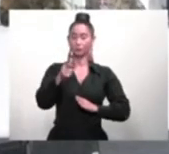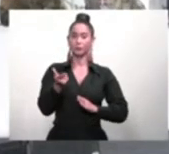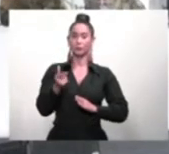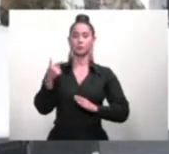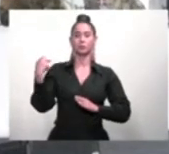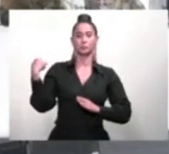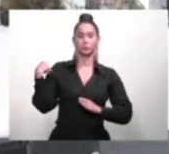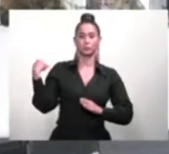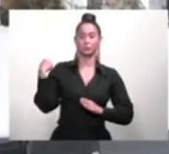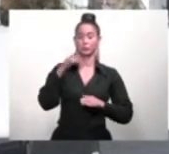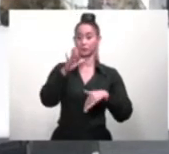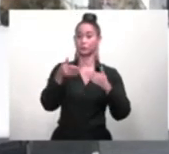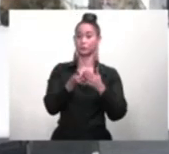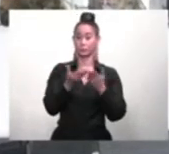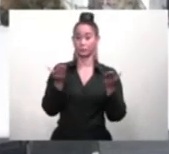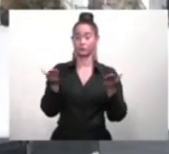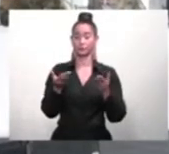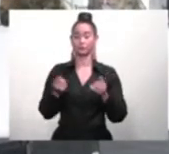vulnerables.